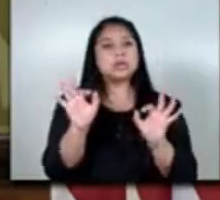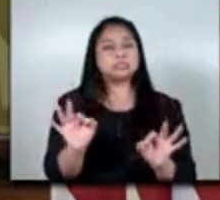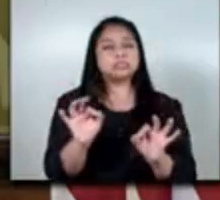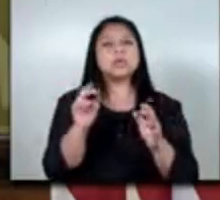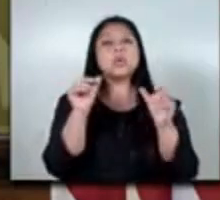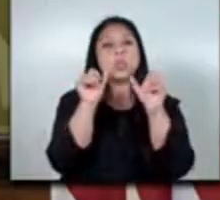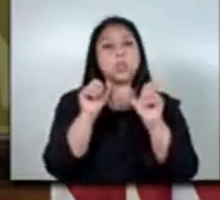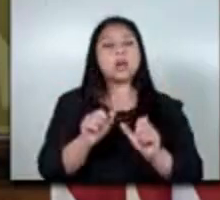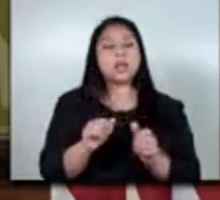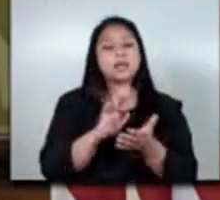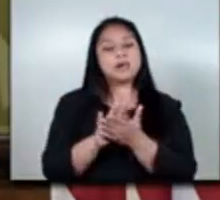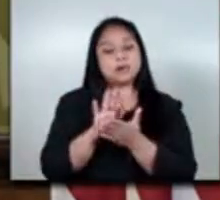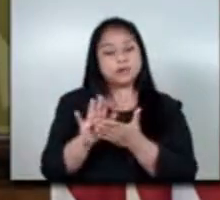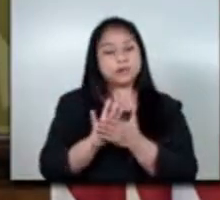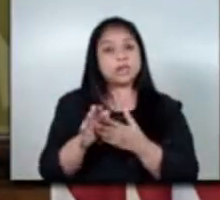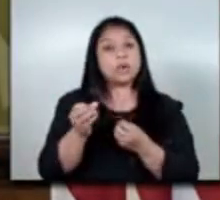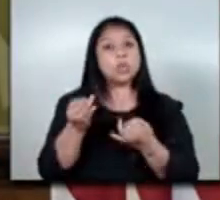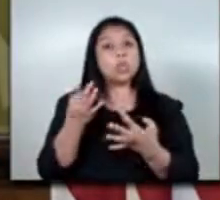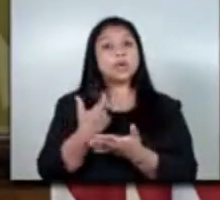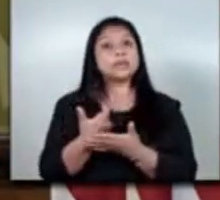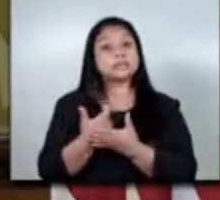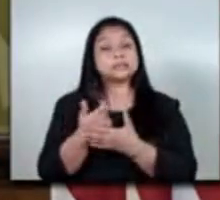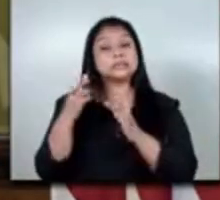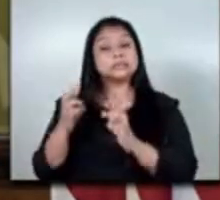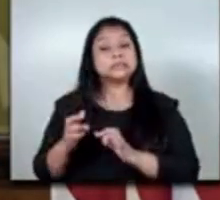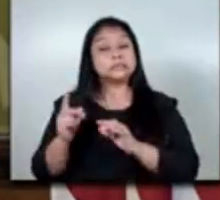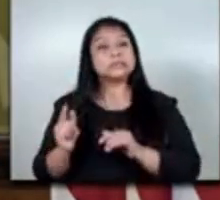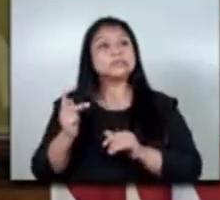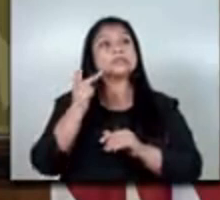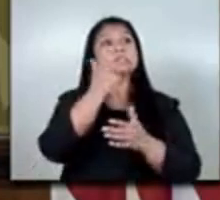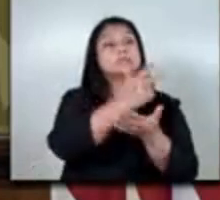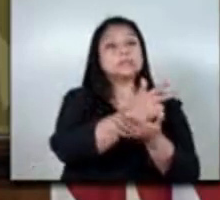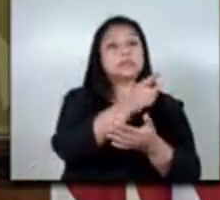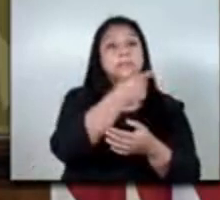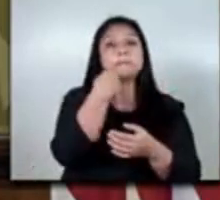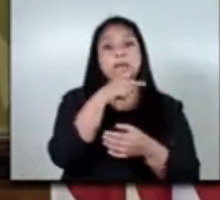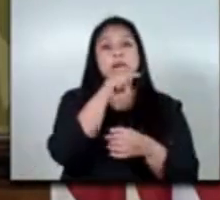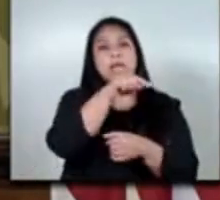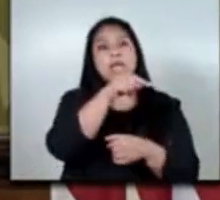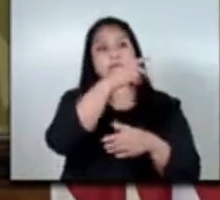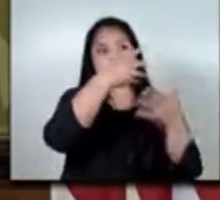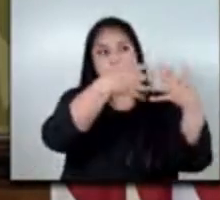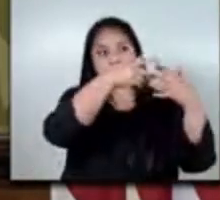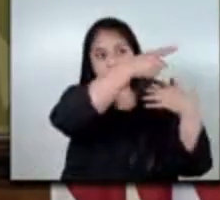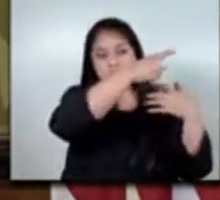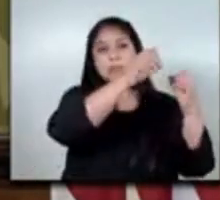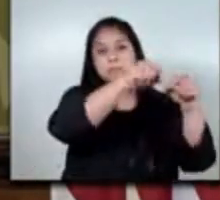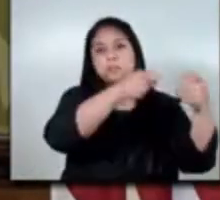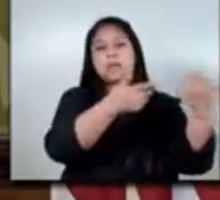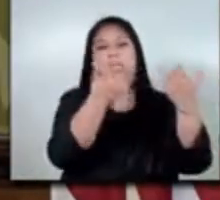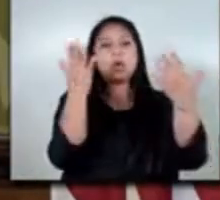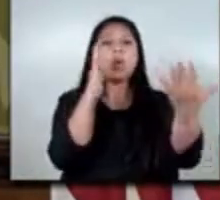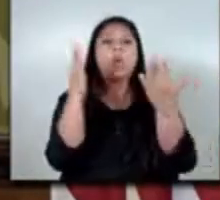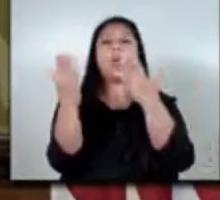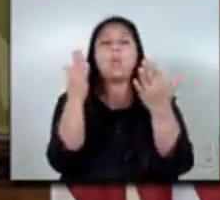de los costos de transporte para que empleado empleadores en los estados unidos puede comparar